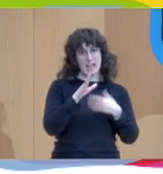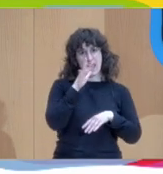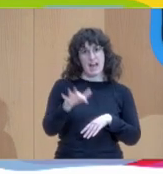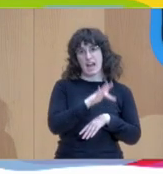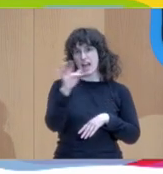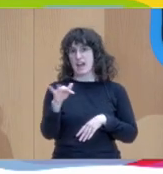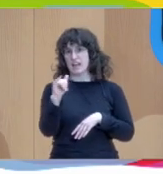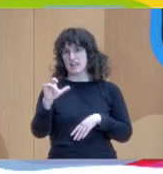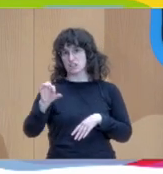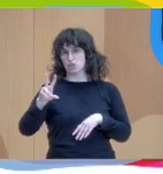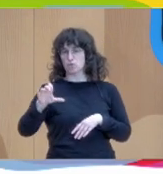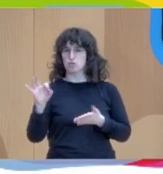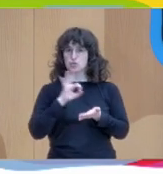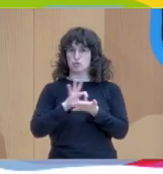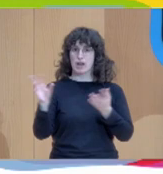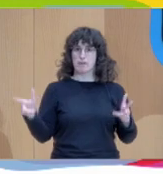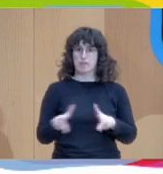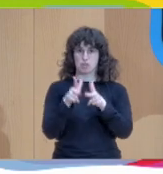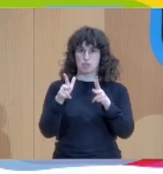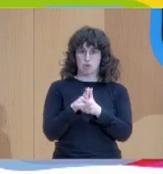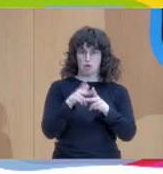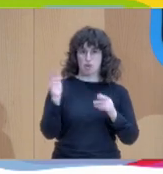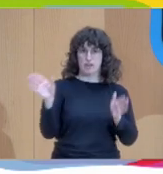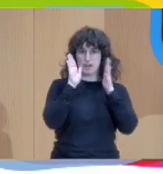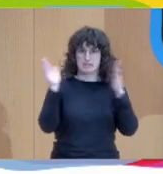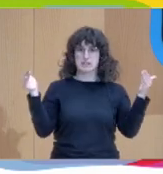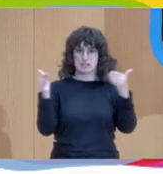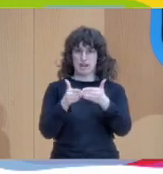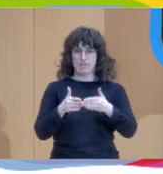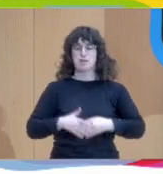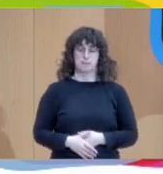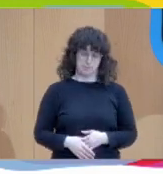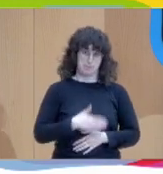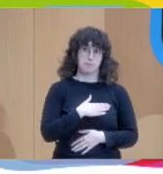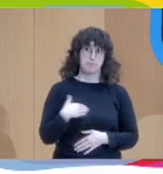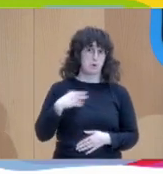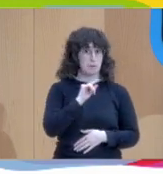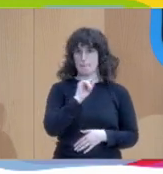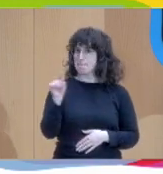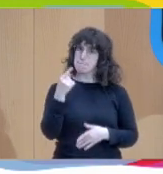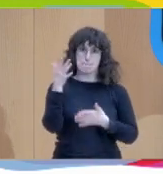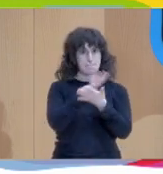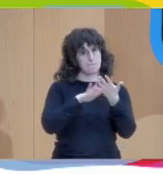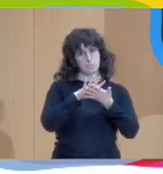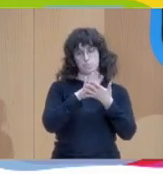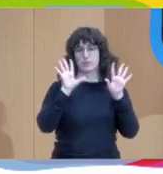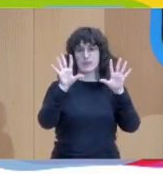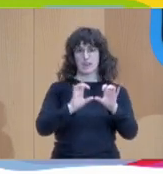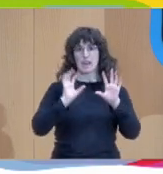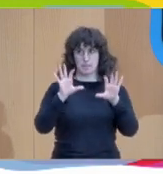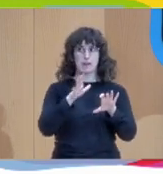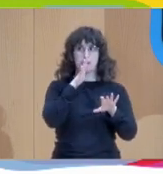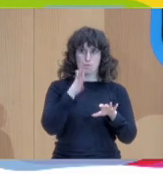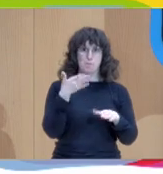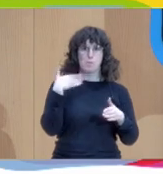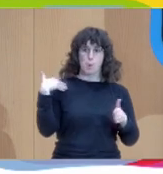sociales para conocer vuestra experiencia. Pues yo quería empezar hablando de aprendizajes, que he hecho varios durante